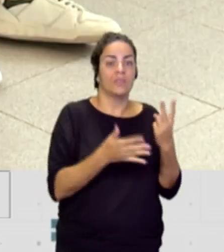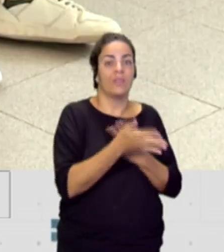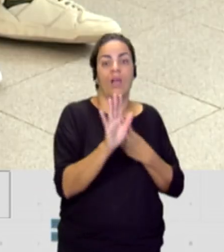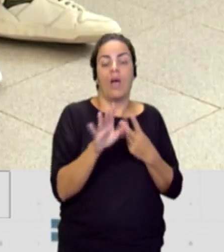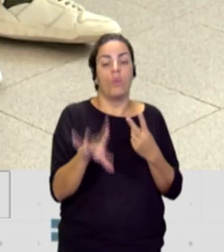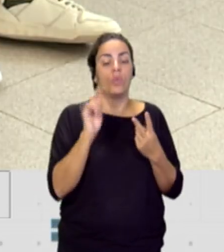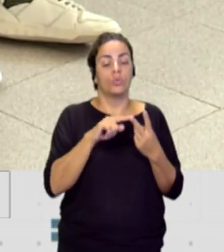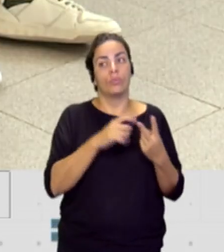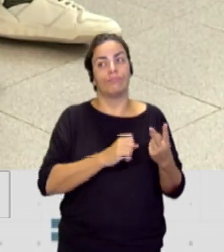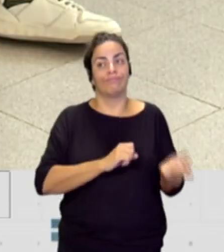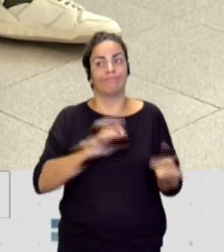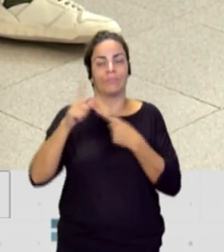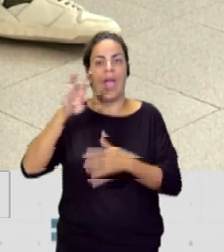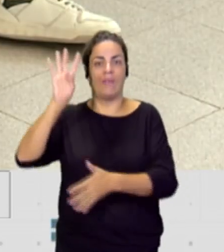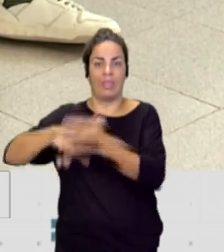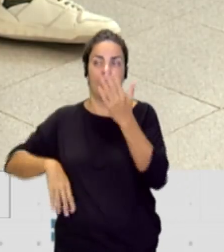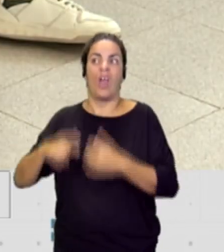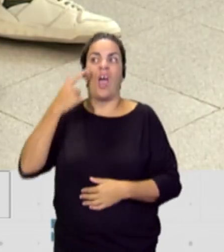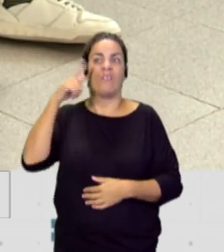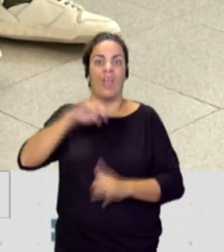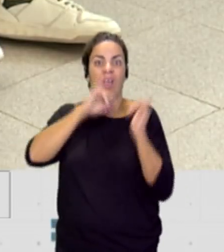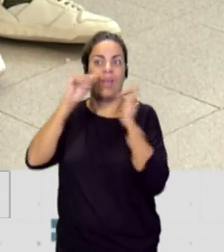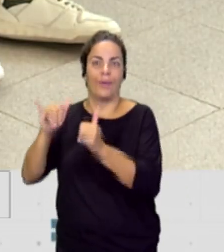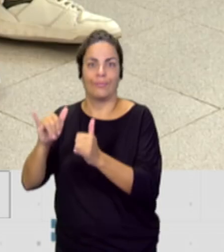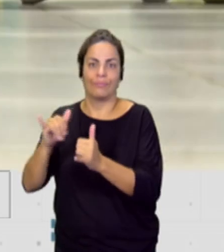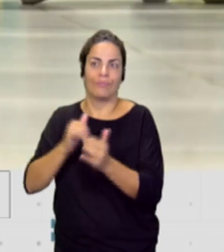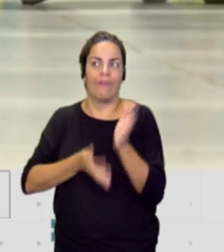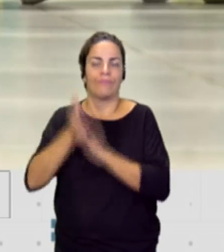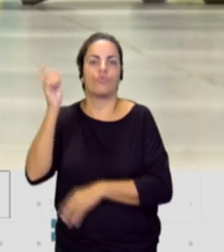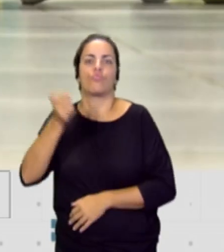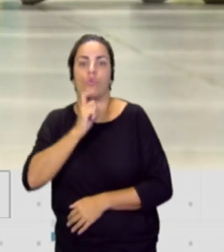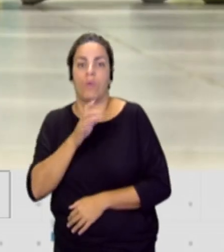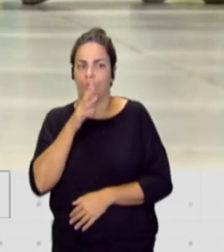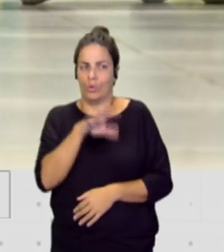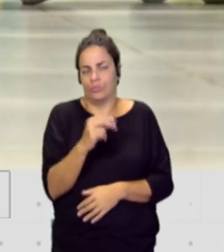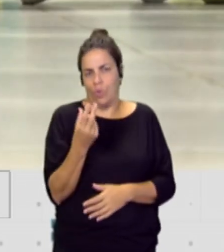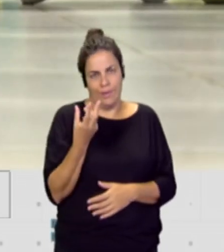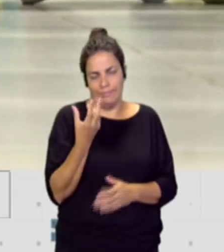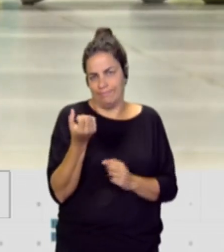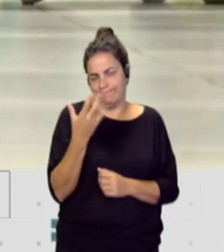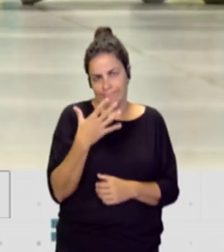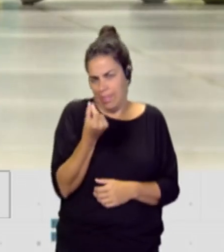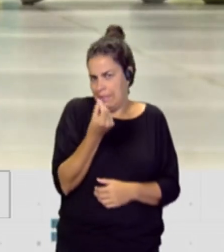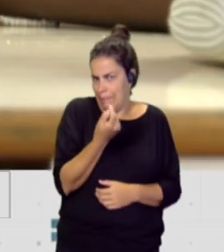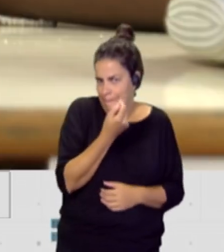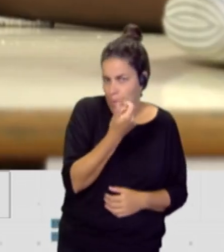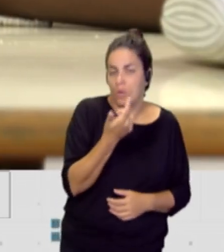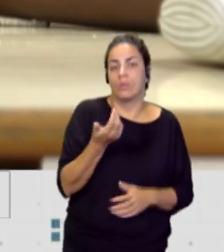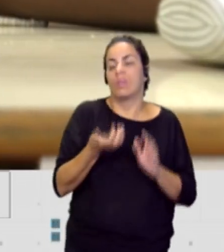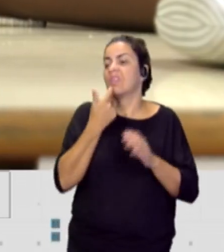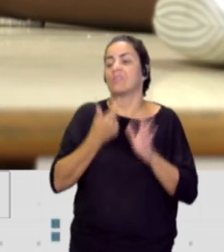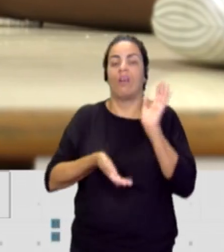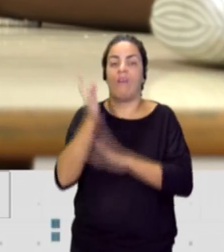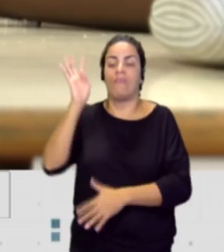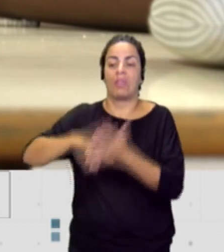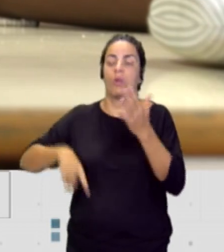que bueno, que también habrá que ver cómo llega a Barcelona, porque esa es otra. Porque sus posibilidades económicas son las que son, a vivir debajo de un puente, a buscarse la